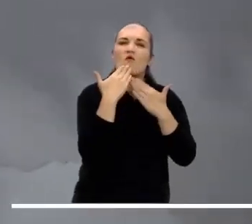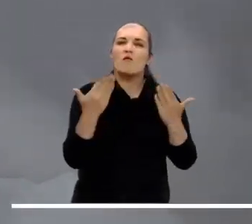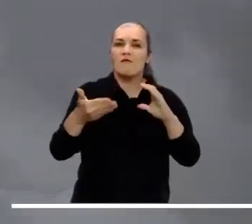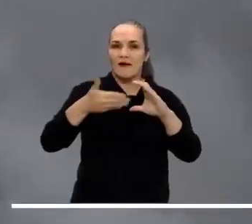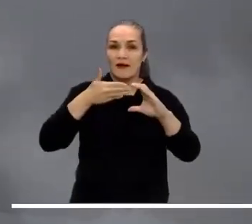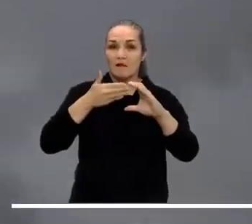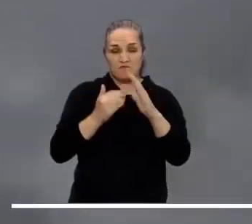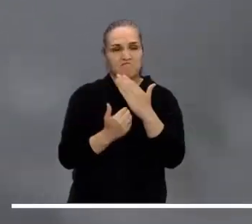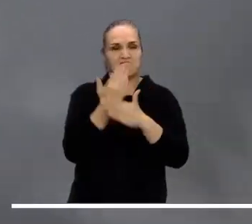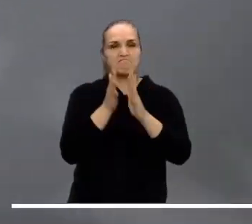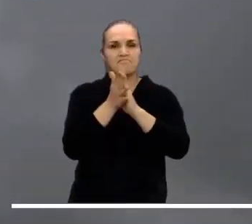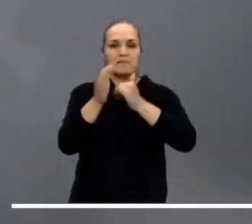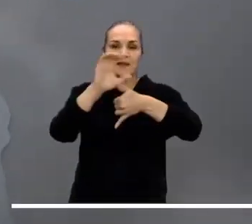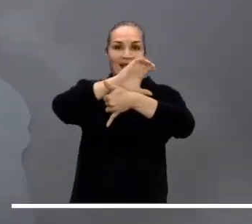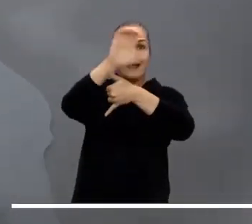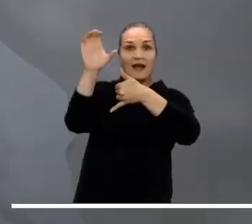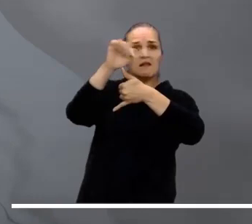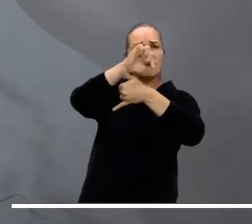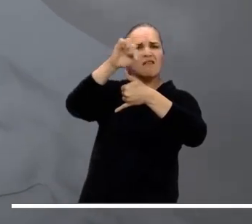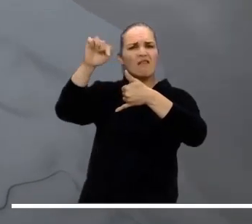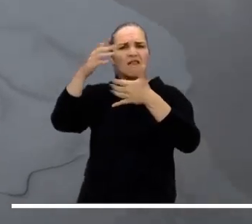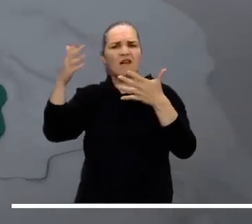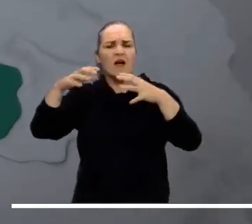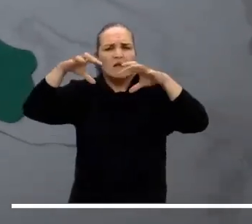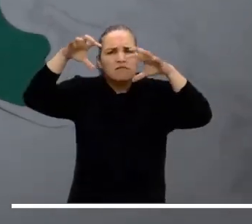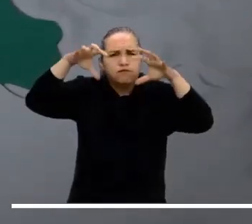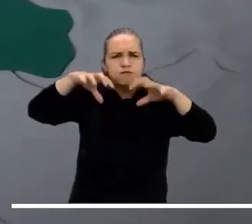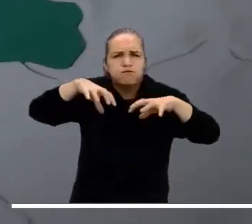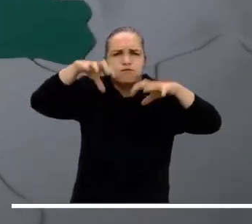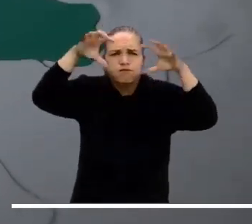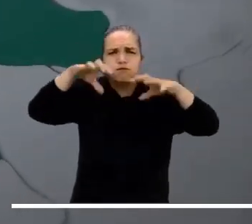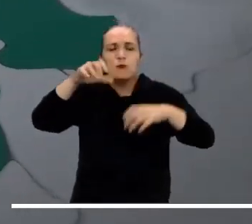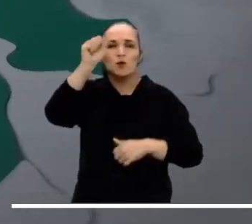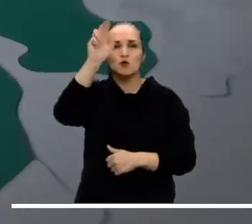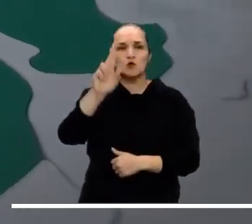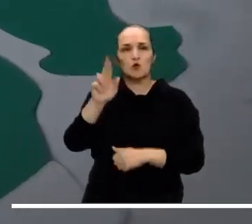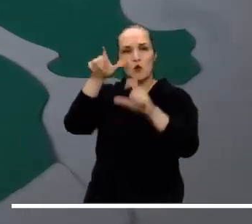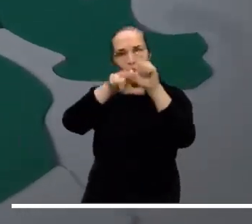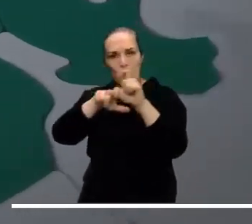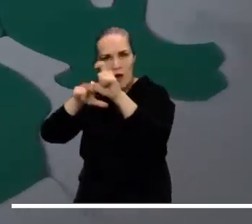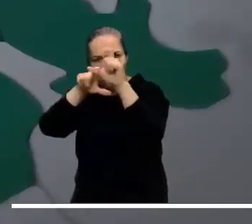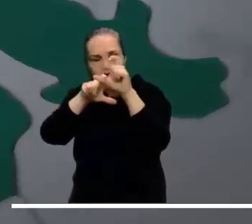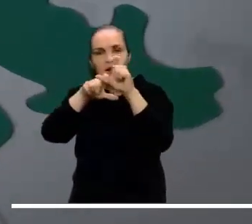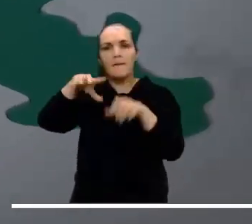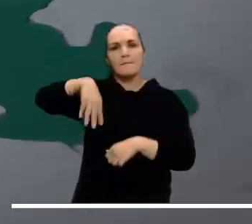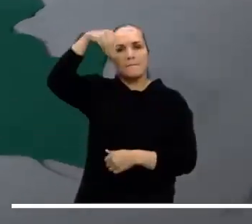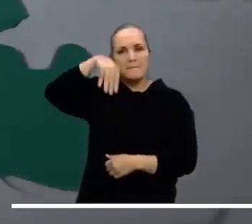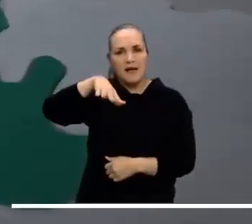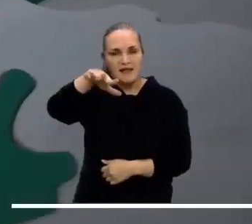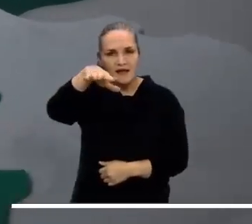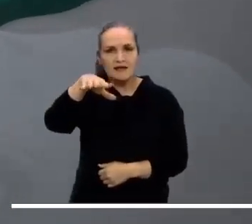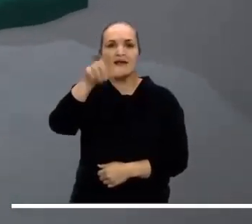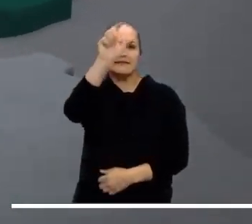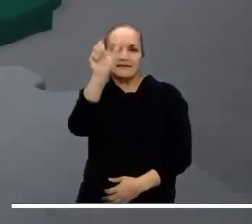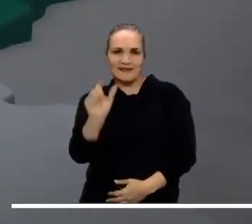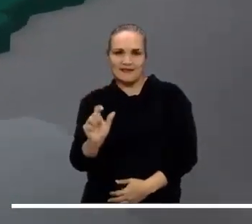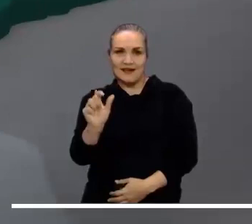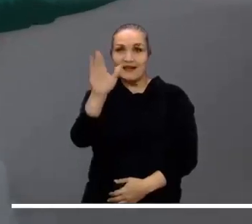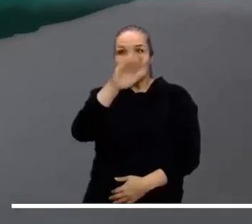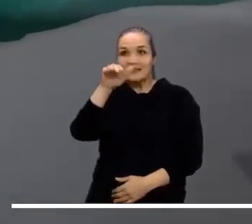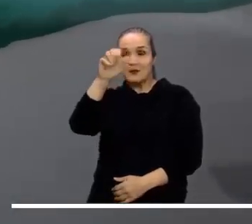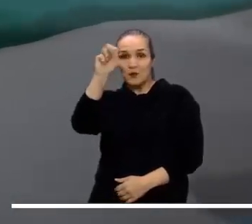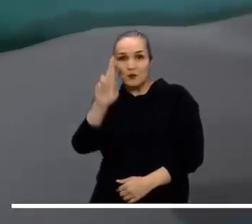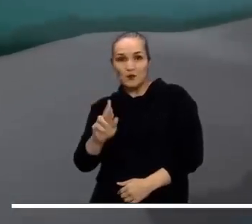recorrido por el Caribe, donde prevalecerán las precipitaciones en el sur de la Guajira, Magdalena, Cesar, centro y sur de